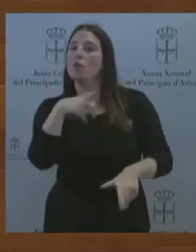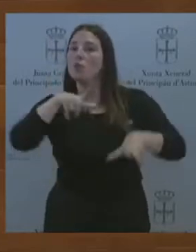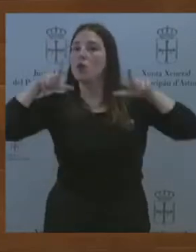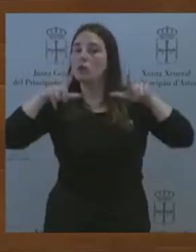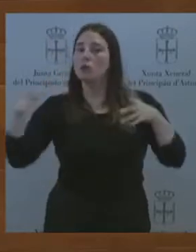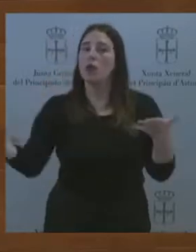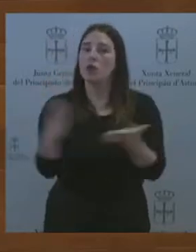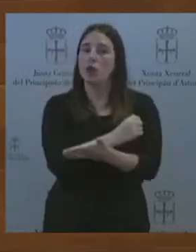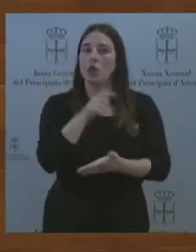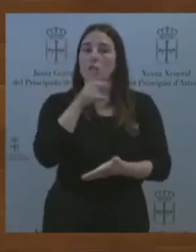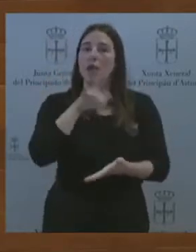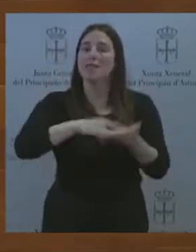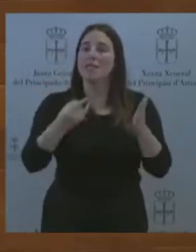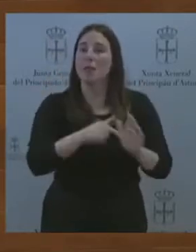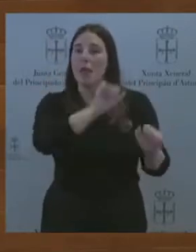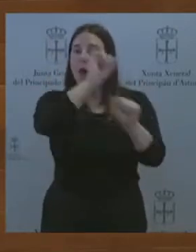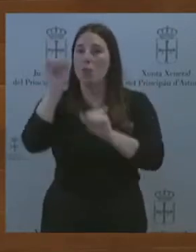social.